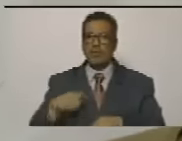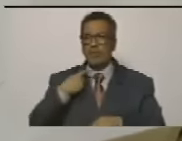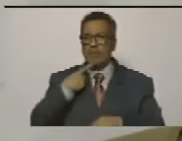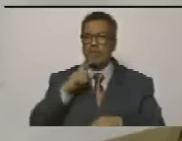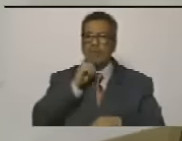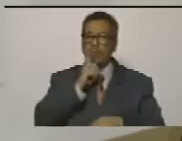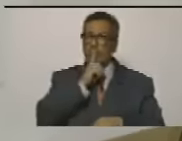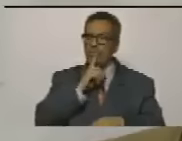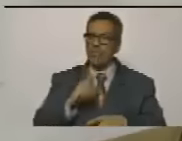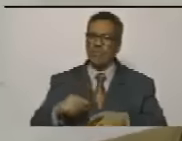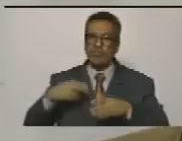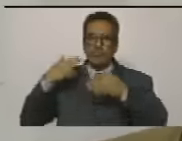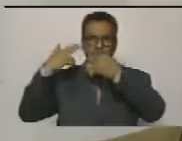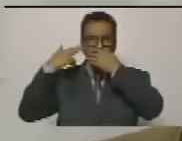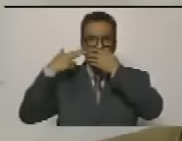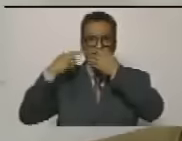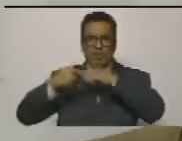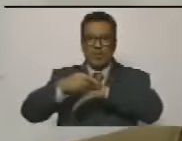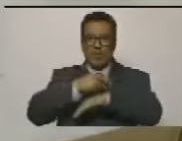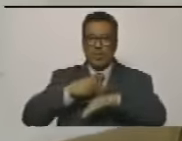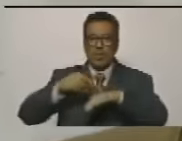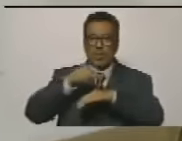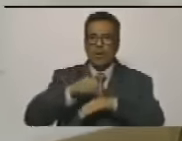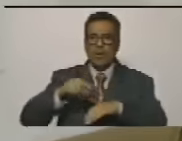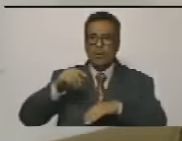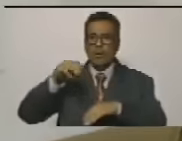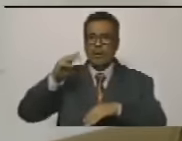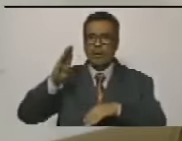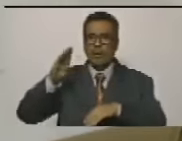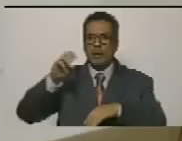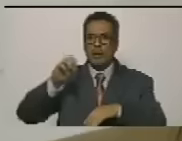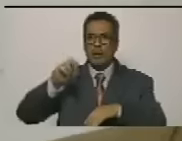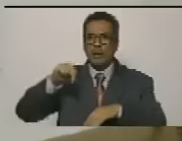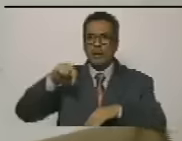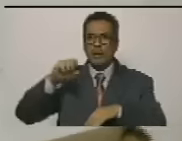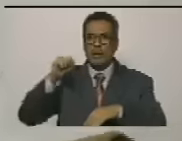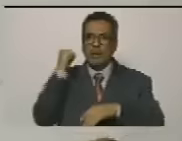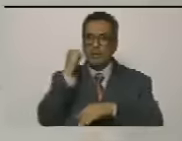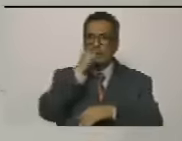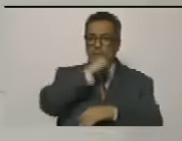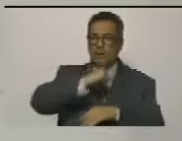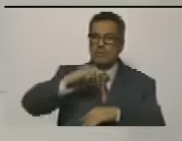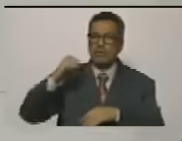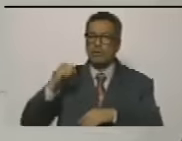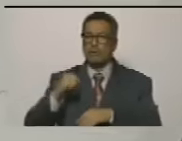para secuestrar al gobernador Bernal del Táchira Ezequiel y asesinarlo